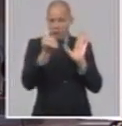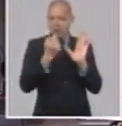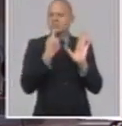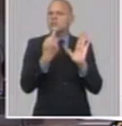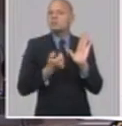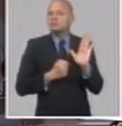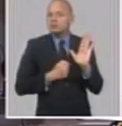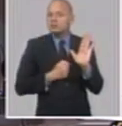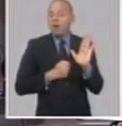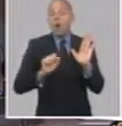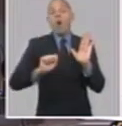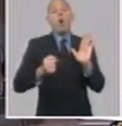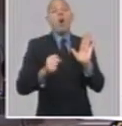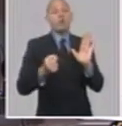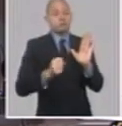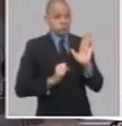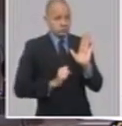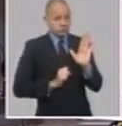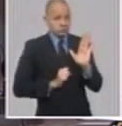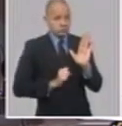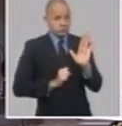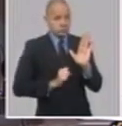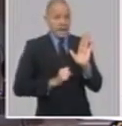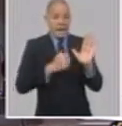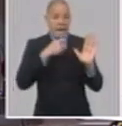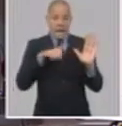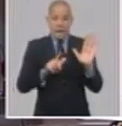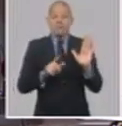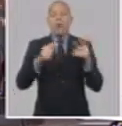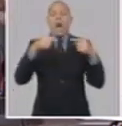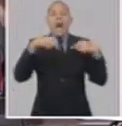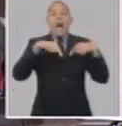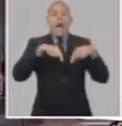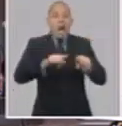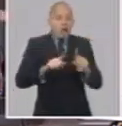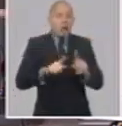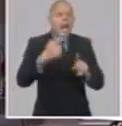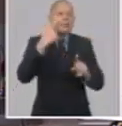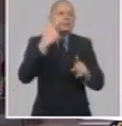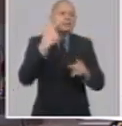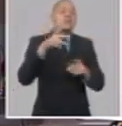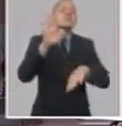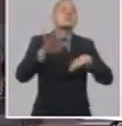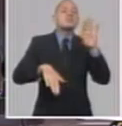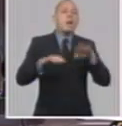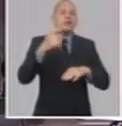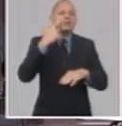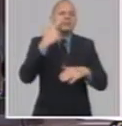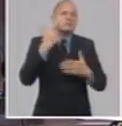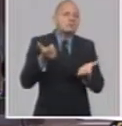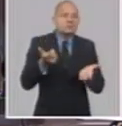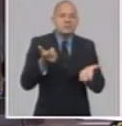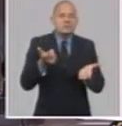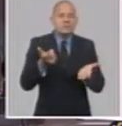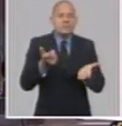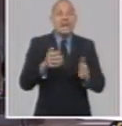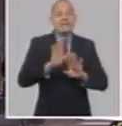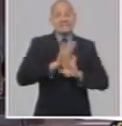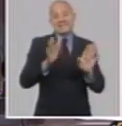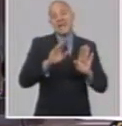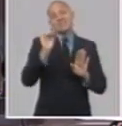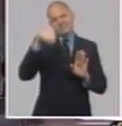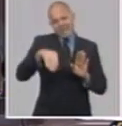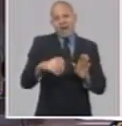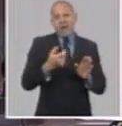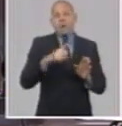adecuación del pago de los aranceles al ir a la unificación monetaria y cambiar, es decir, al eliminar el CUC